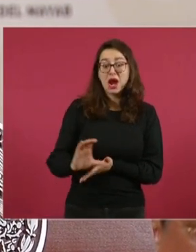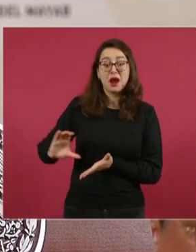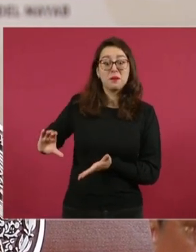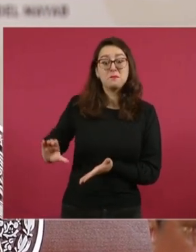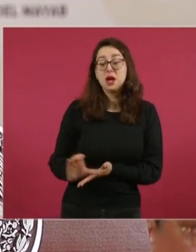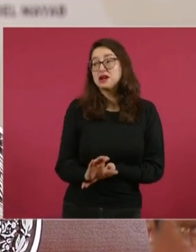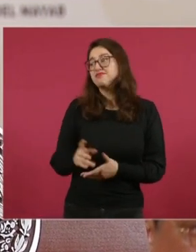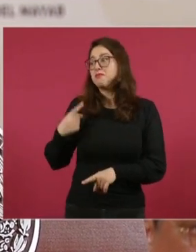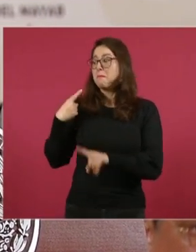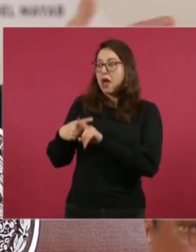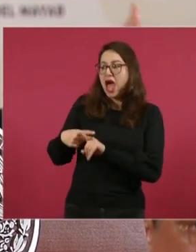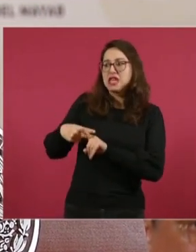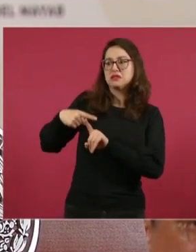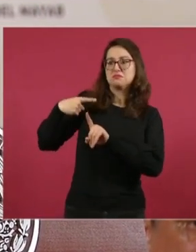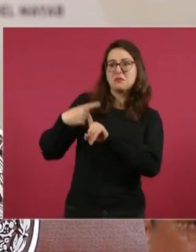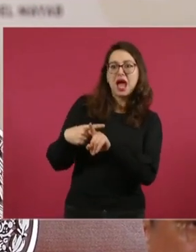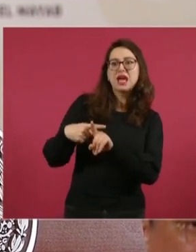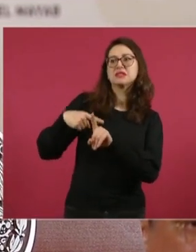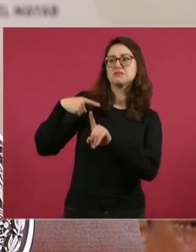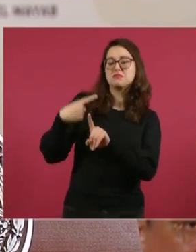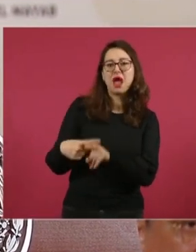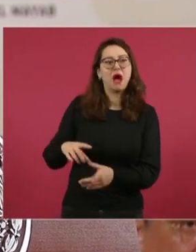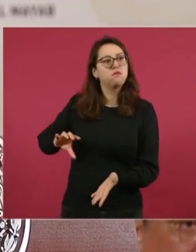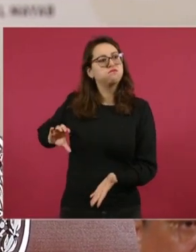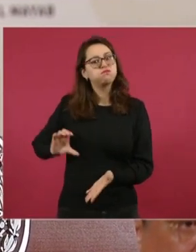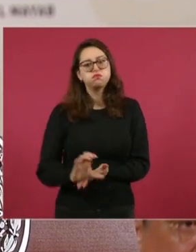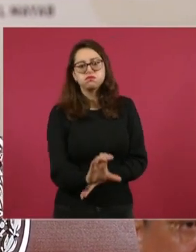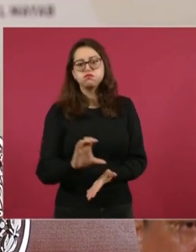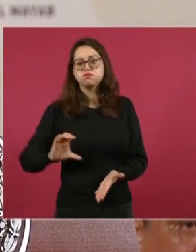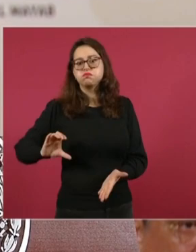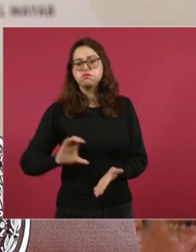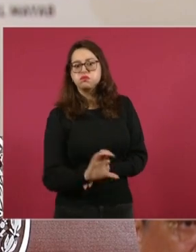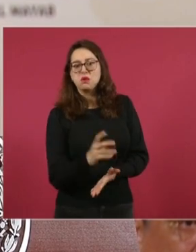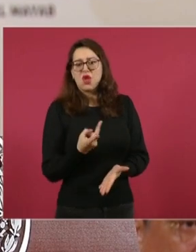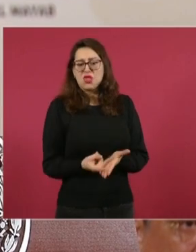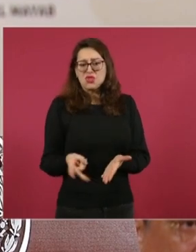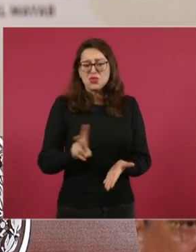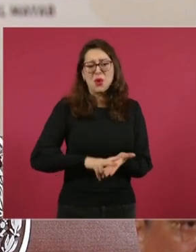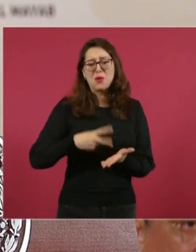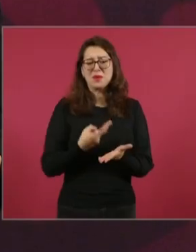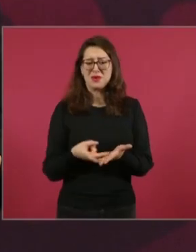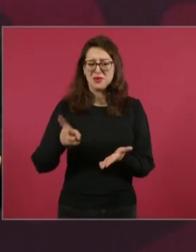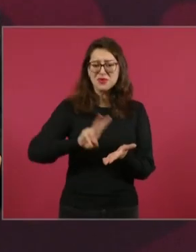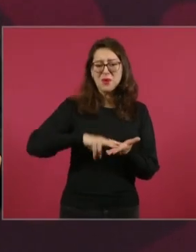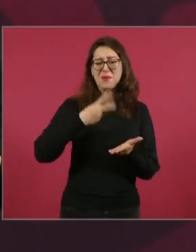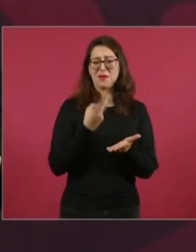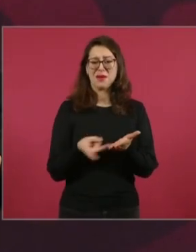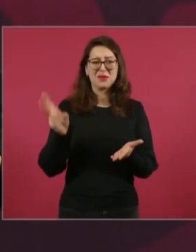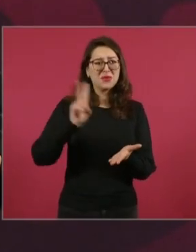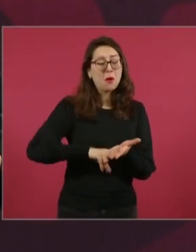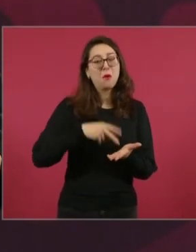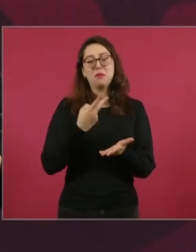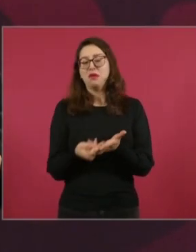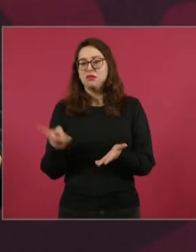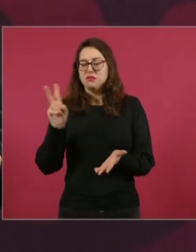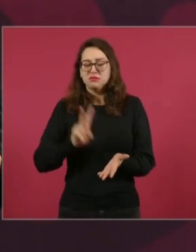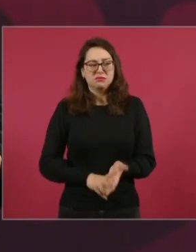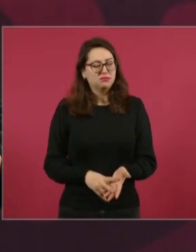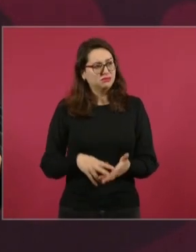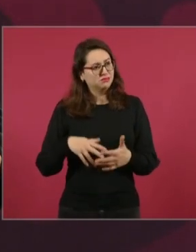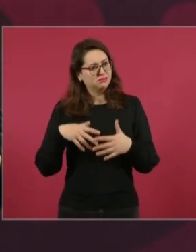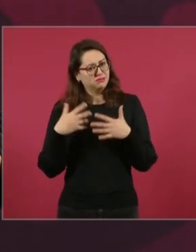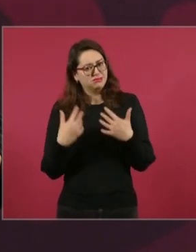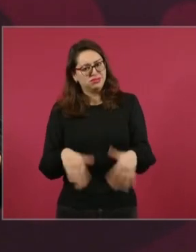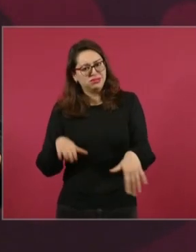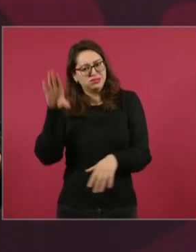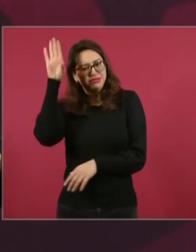de lo que realmente costaban por el influyentismo, por la corrupción.